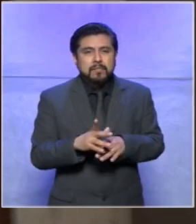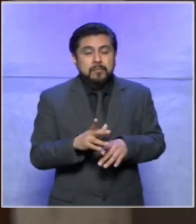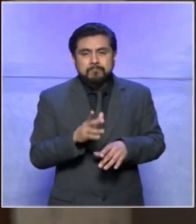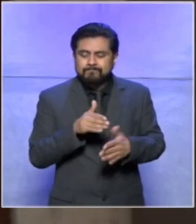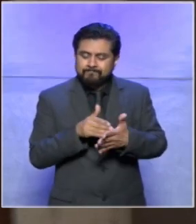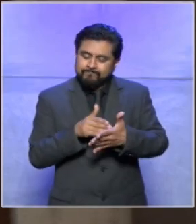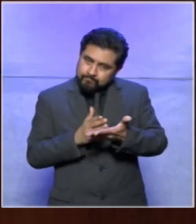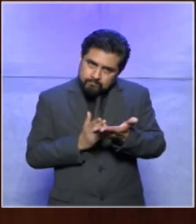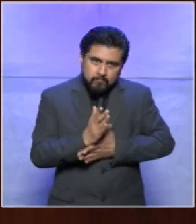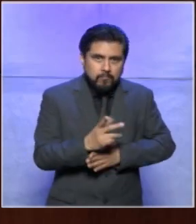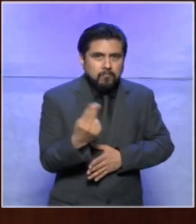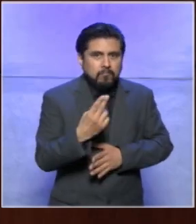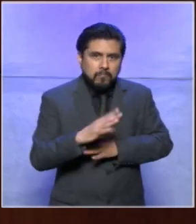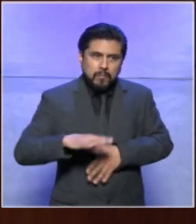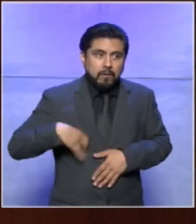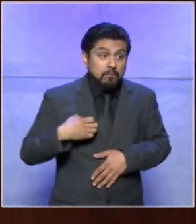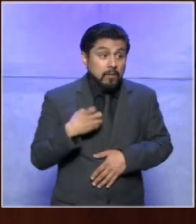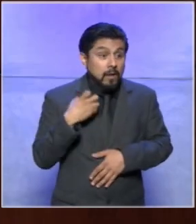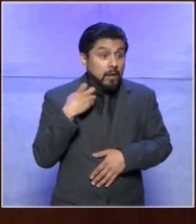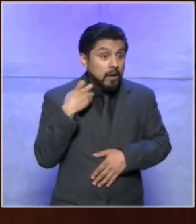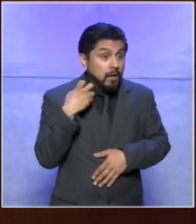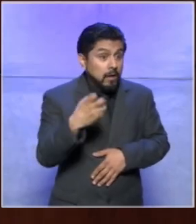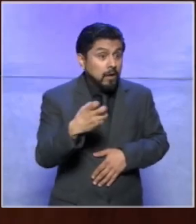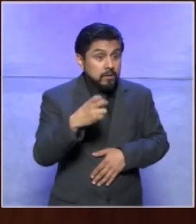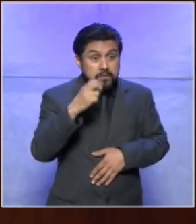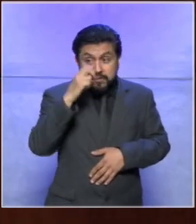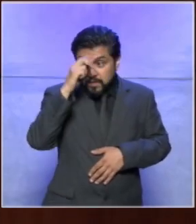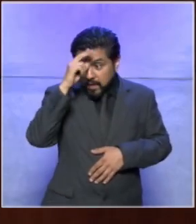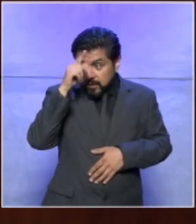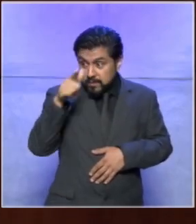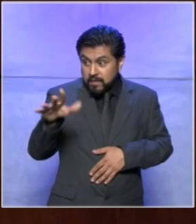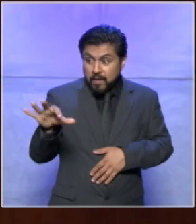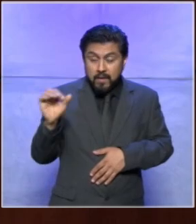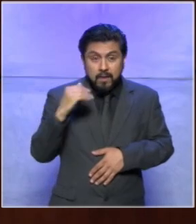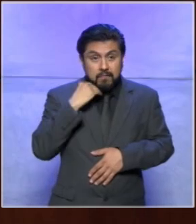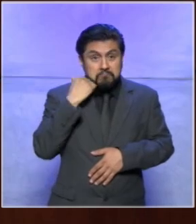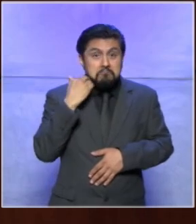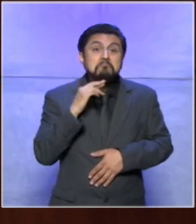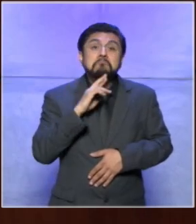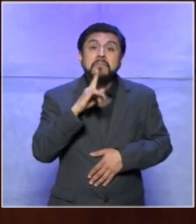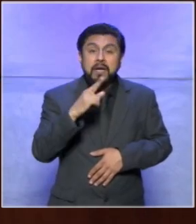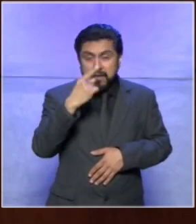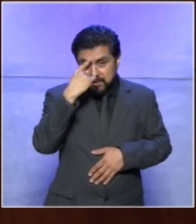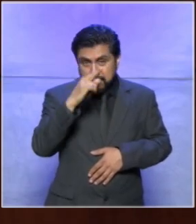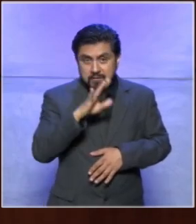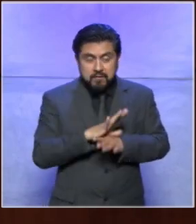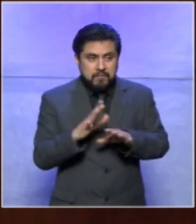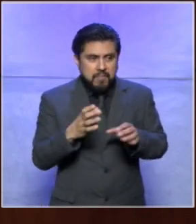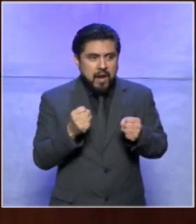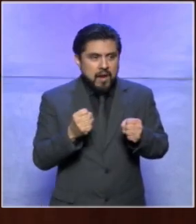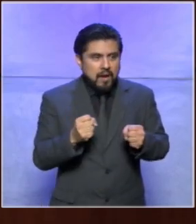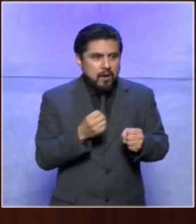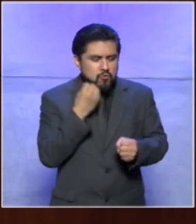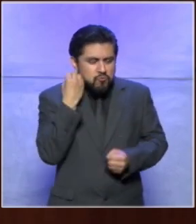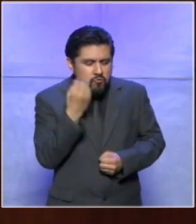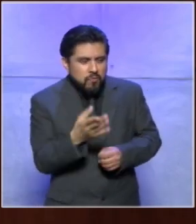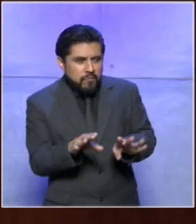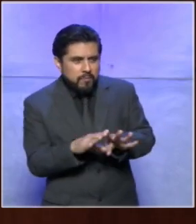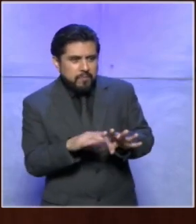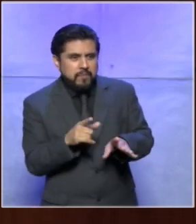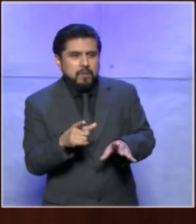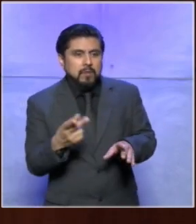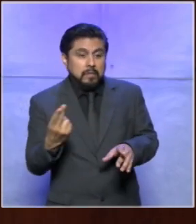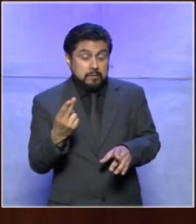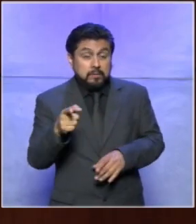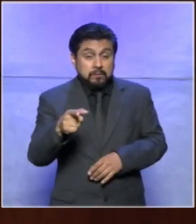tenemos que enfrentar lo tenemos que enfrentar ahí está el superpoder de la inteligencia hay que desarrollarlo porque ya lo tenemos pero hay que hacerlo pues